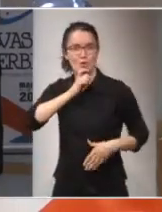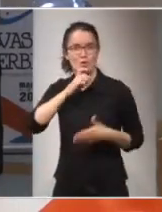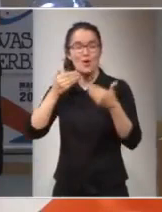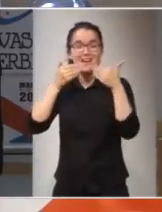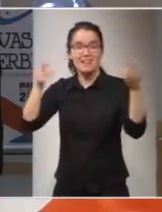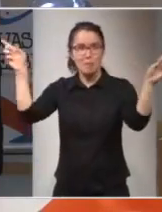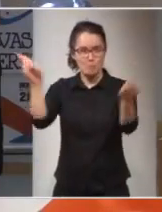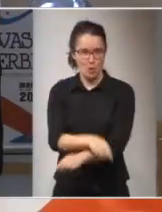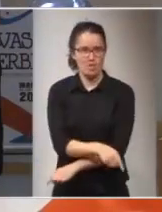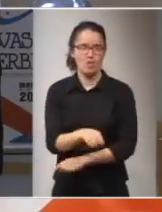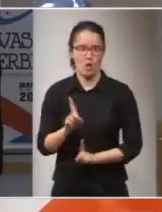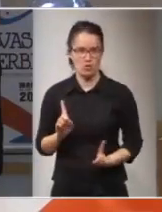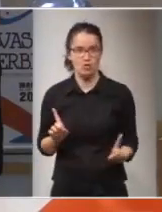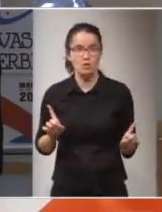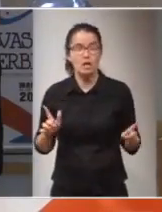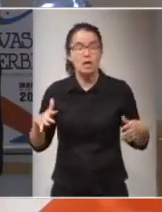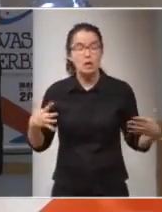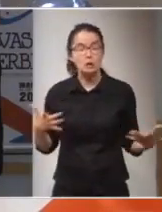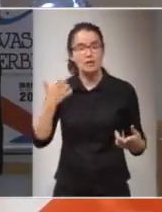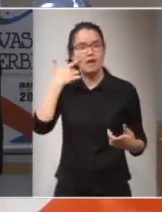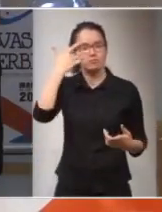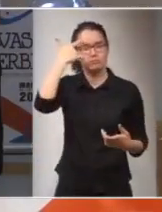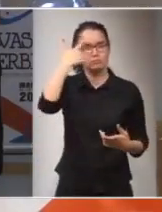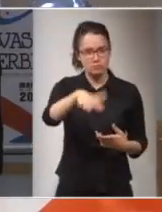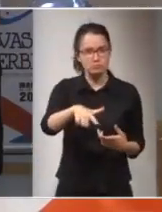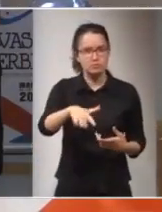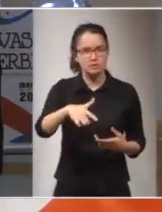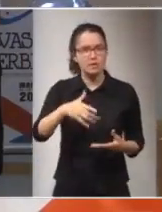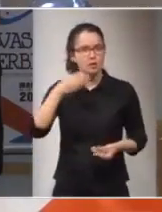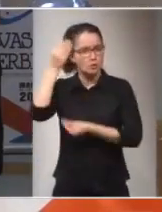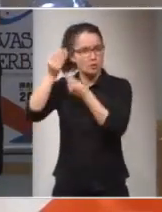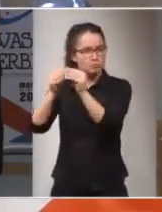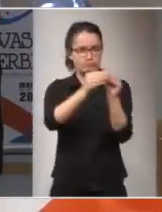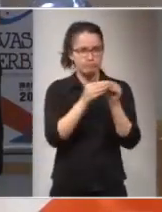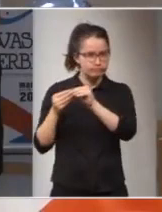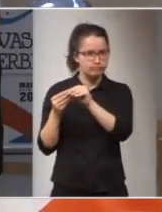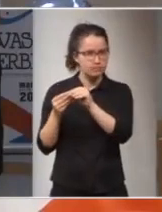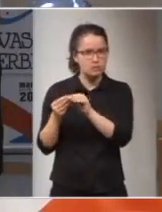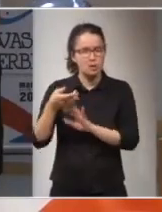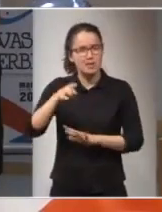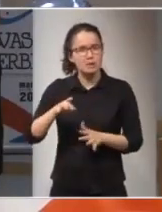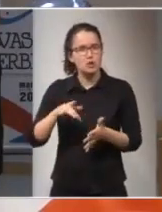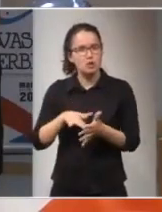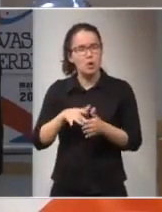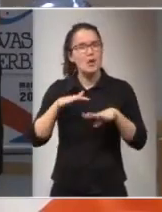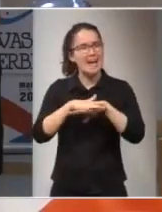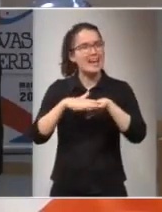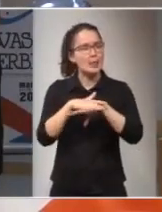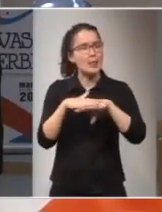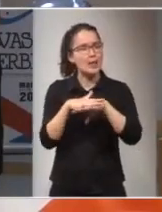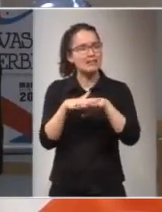ban a través de la prohibición entonces habiendo identificado y creyendo porque también tenemos una red de